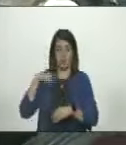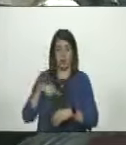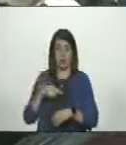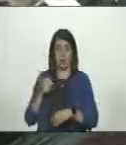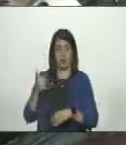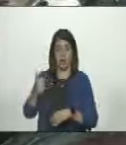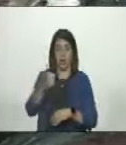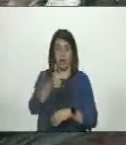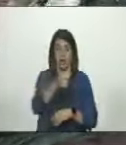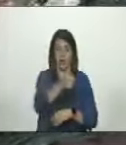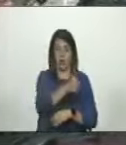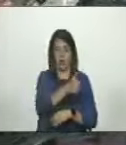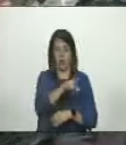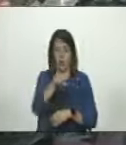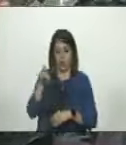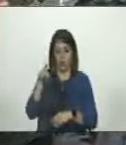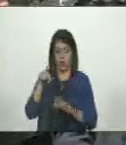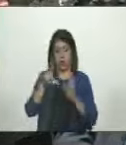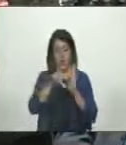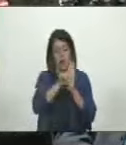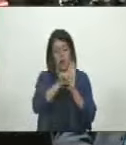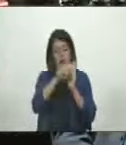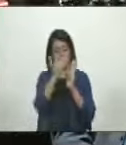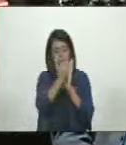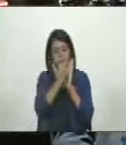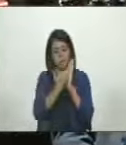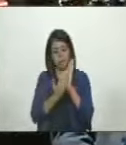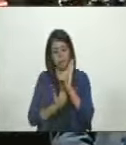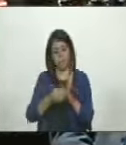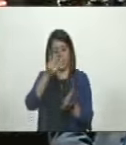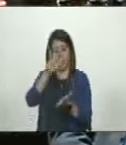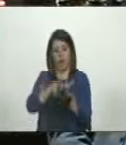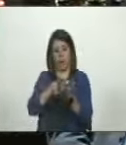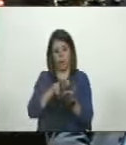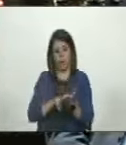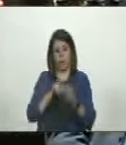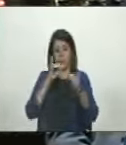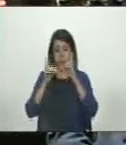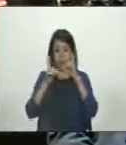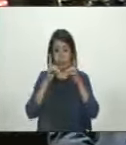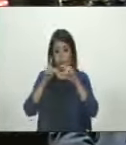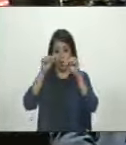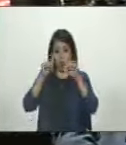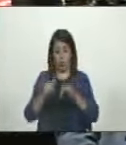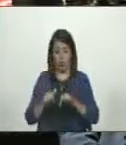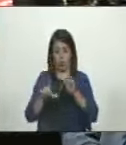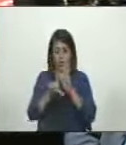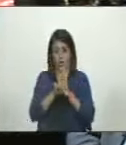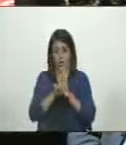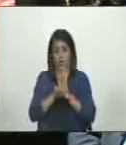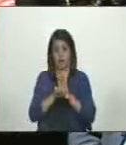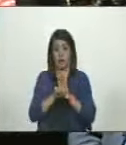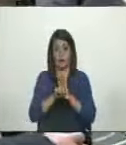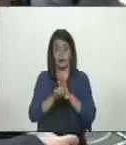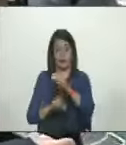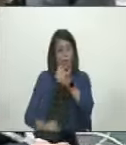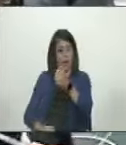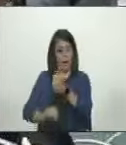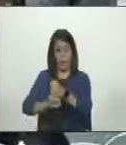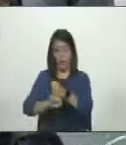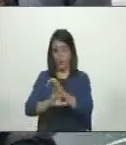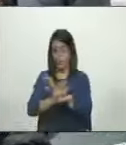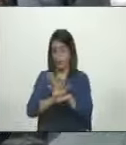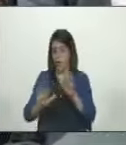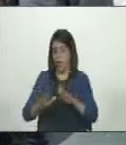cada uno de los puntos de la ley que se trae para la discusión el día de hoy. Y no hacemos sino darle un respaldo